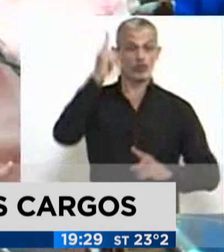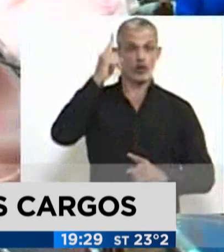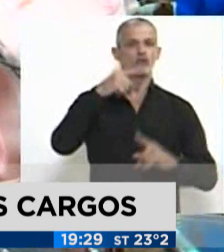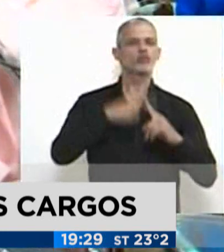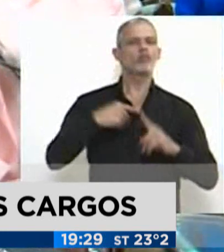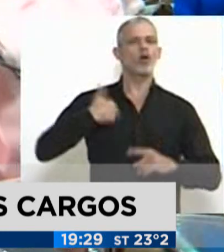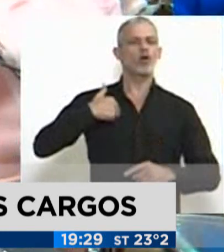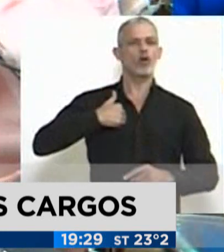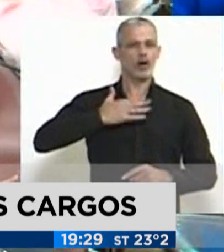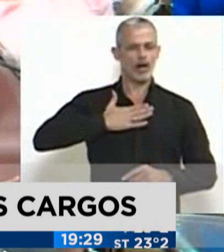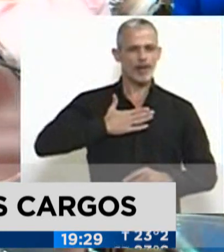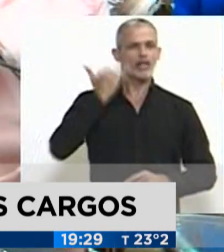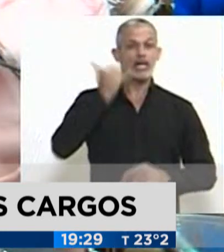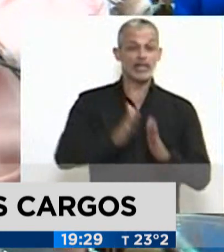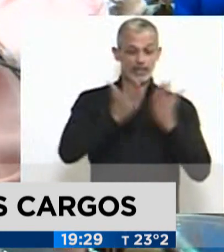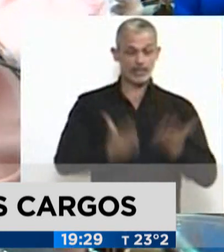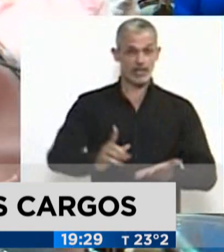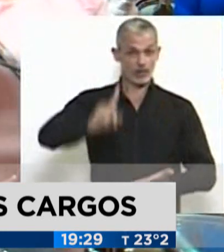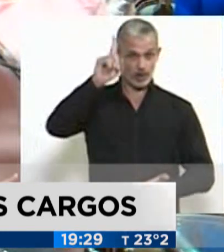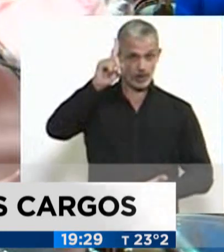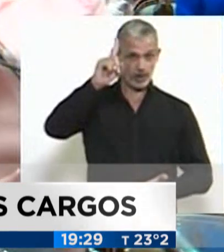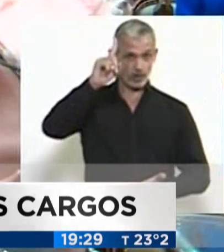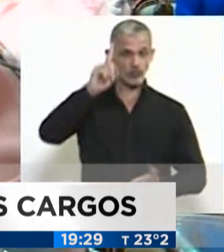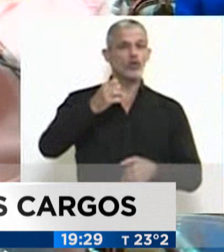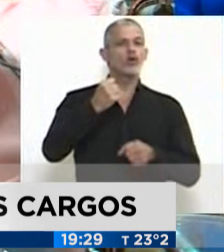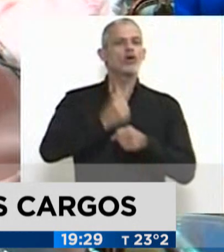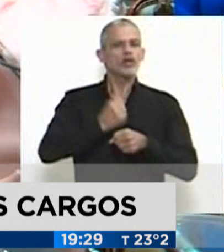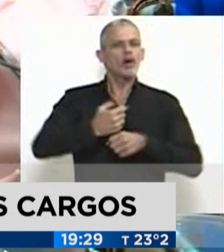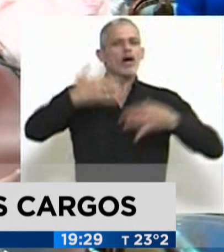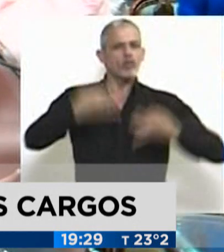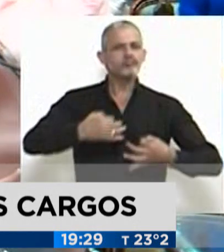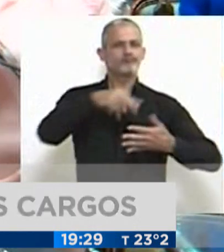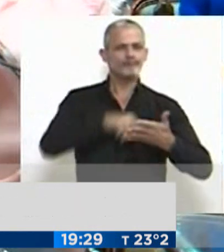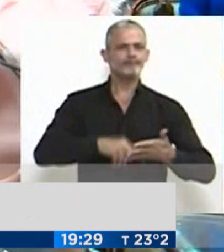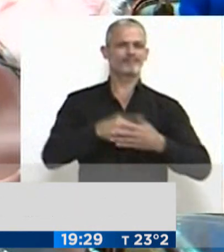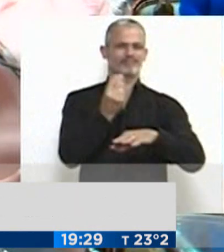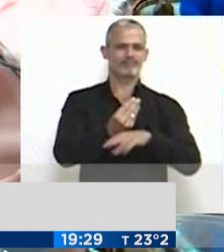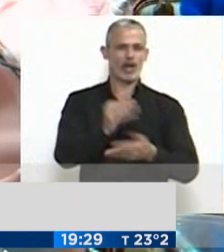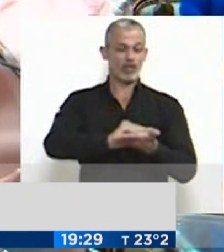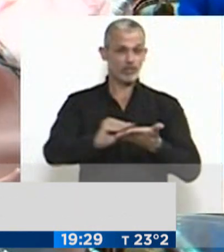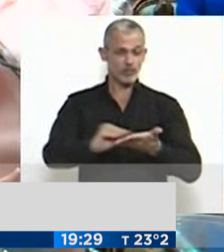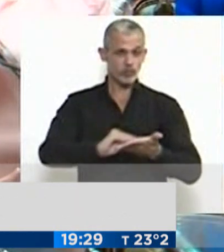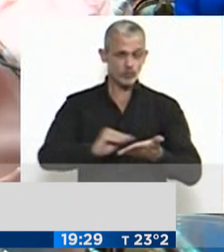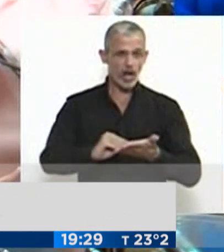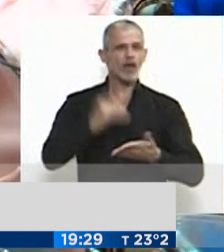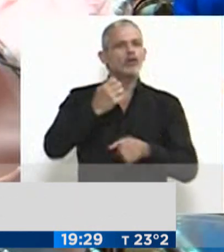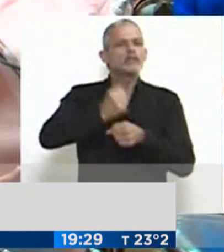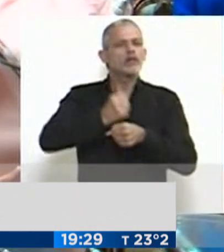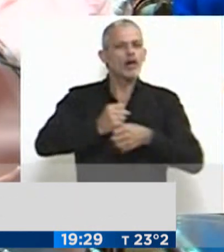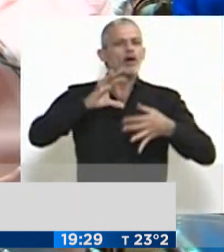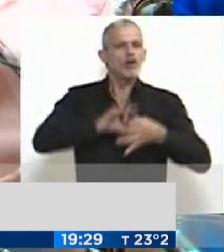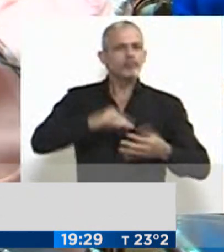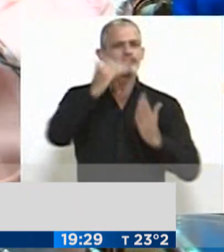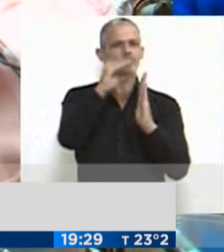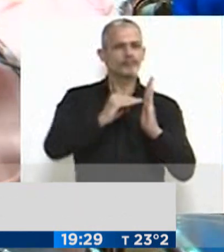por la patria y estos santos evangelios desempeñar fielmente el cargo de diputado y obrar en todo